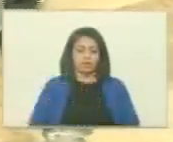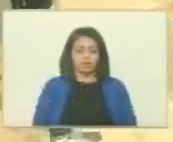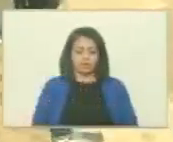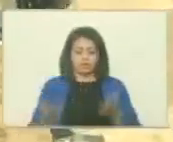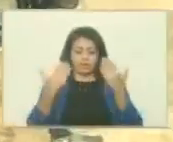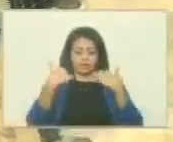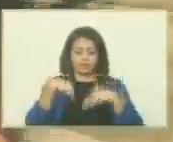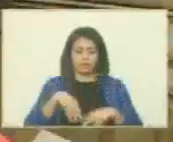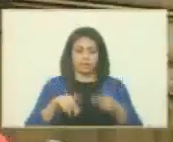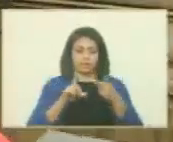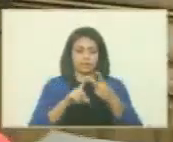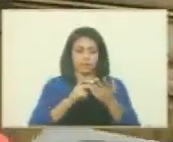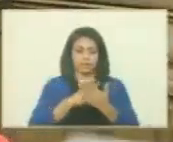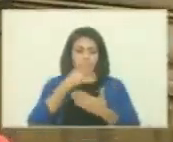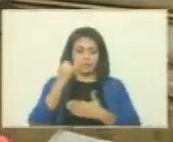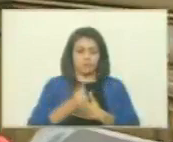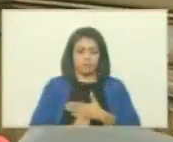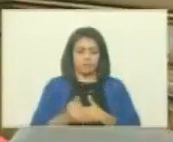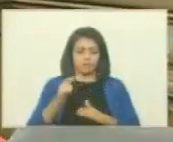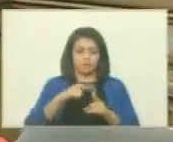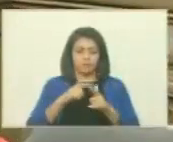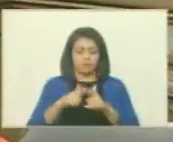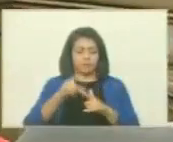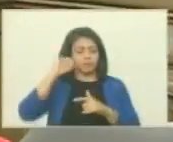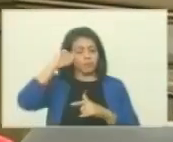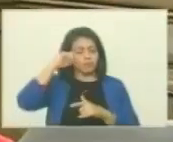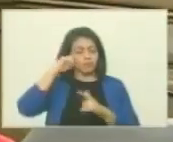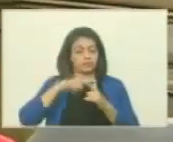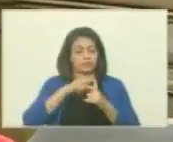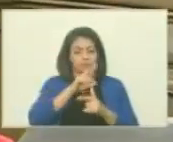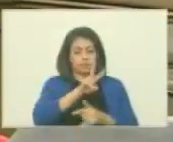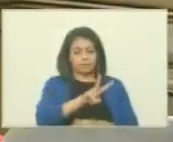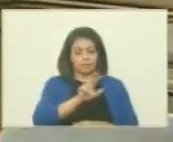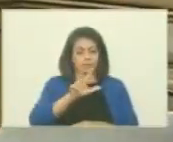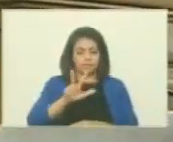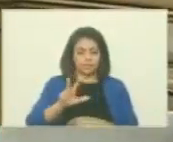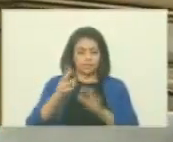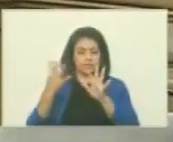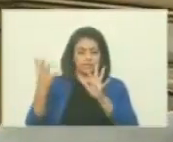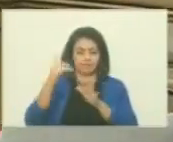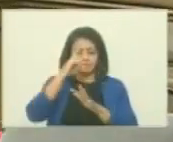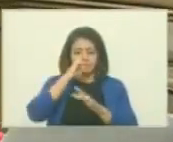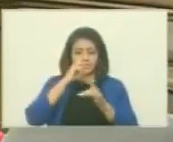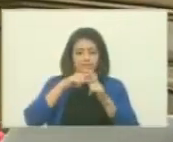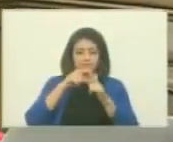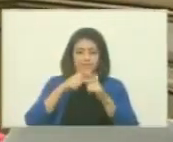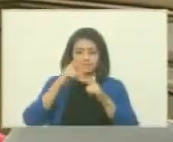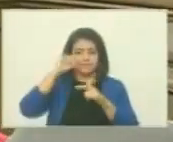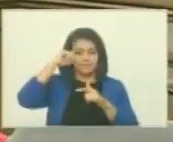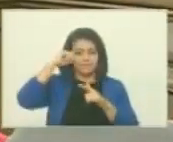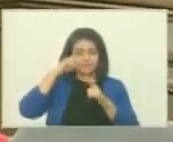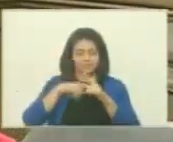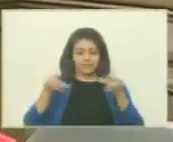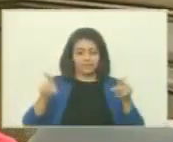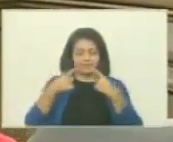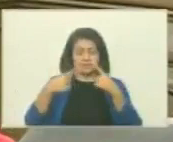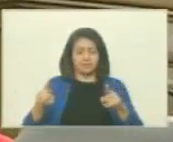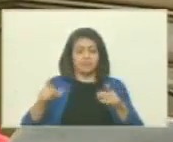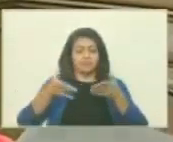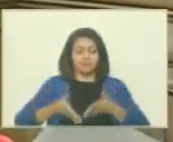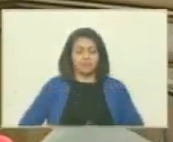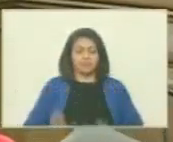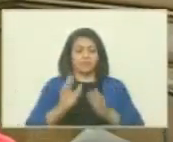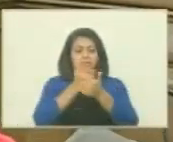número 2. Proyecto de acuerdo en conmemoración de los 239 años con motivo del aniversario del